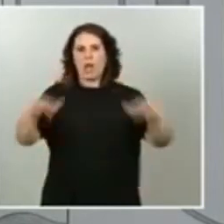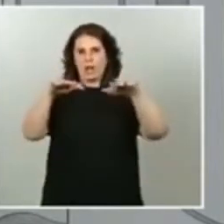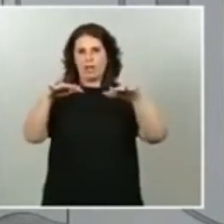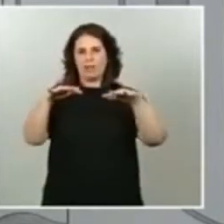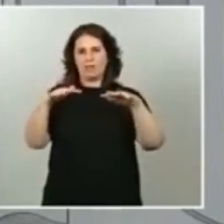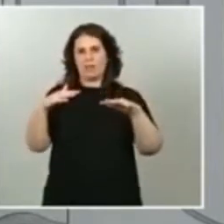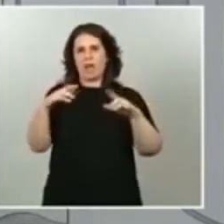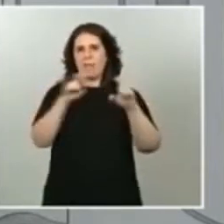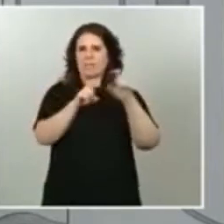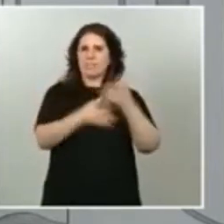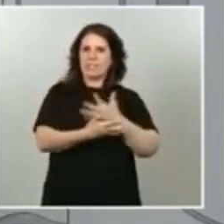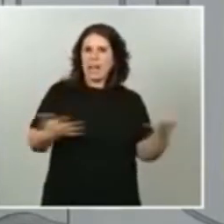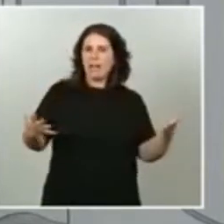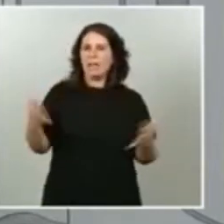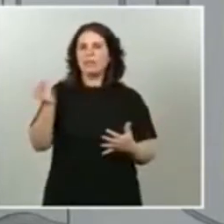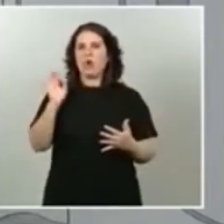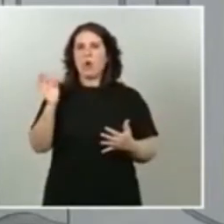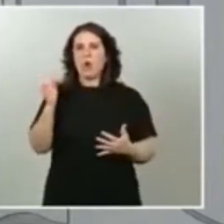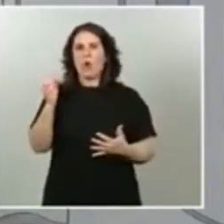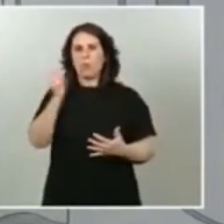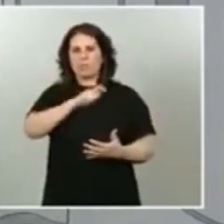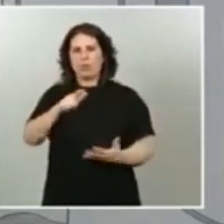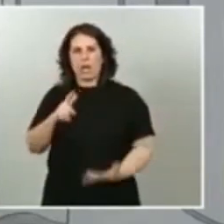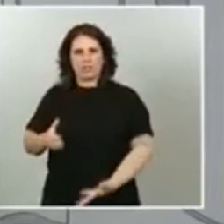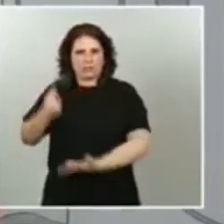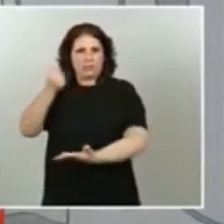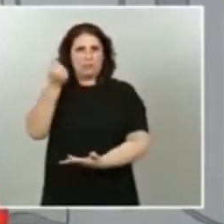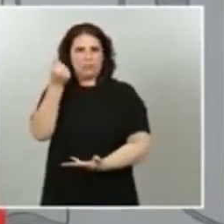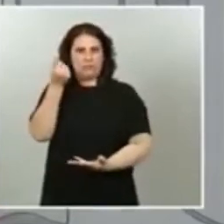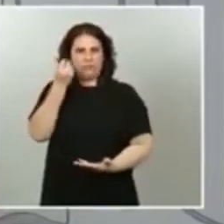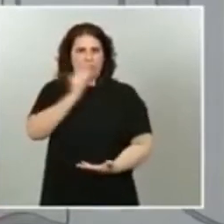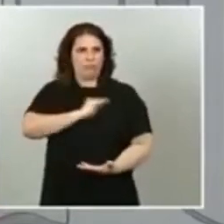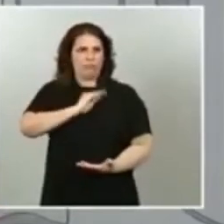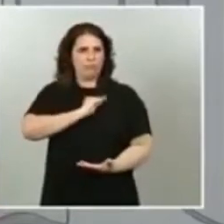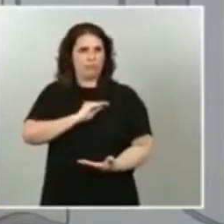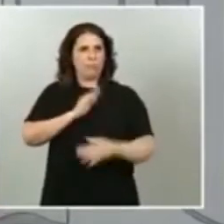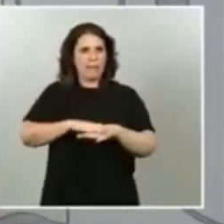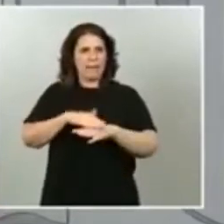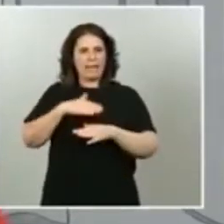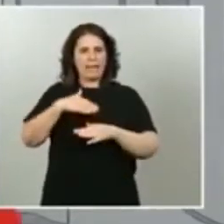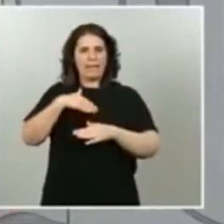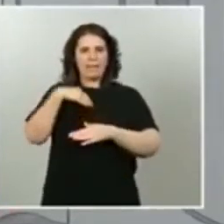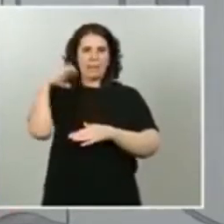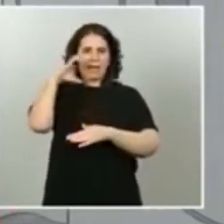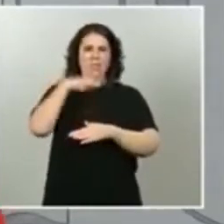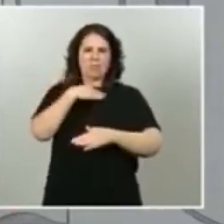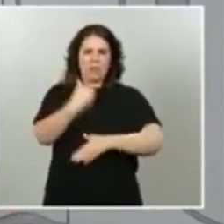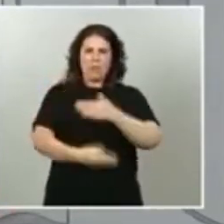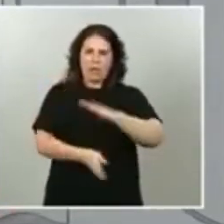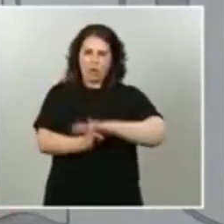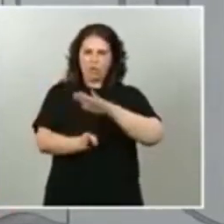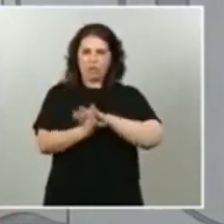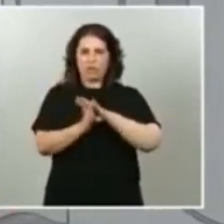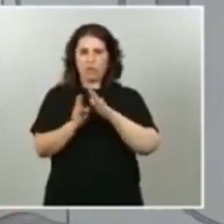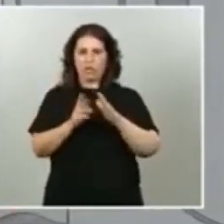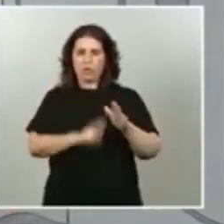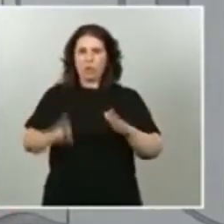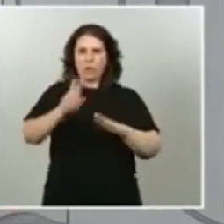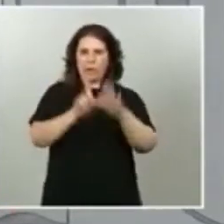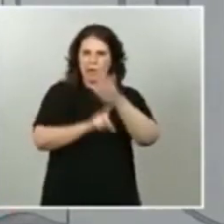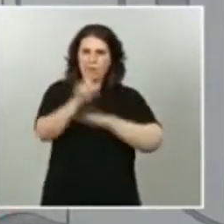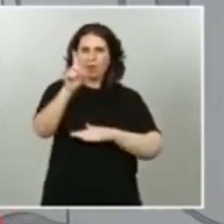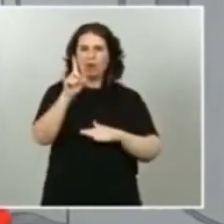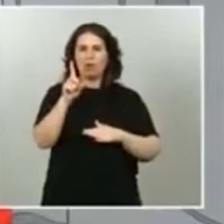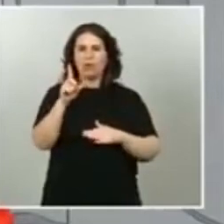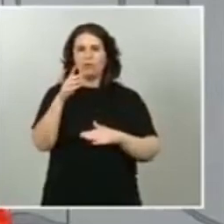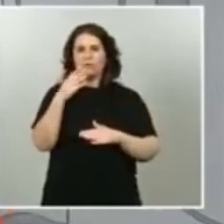para que entre todo podamos contribuir a que nuestro país pueda seguir esa senda de recuperación sosteniendo el empleo a través de los ERTE o a